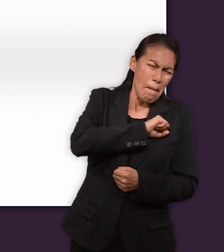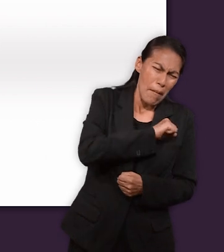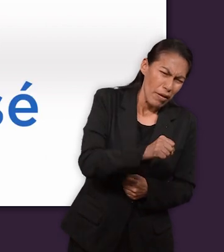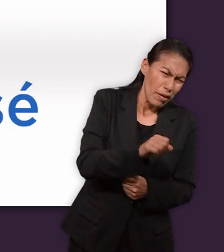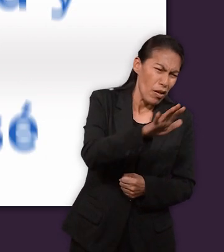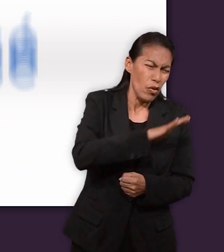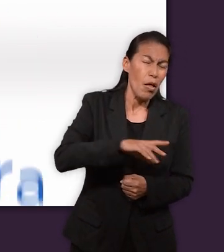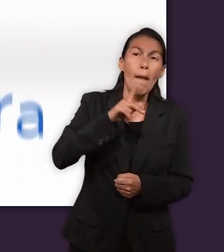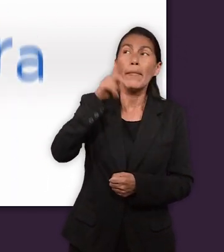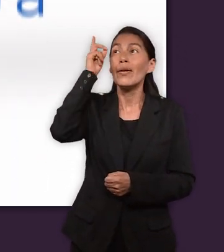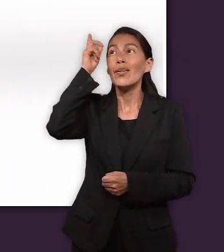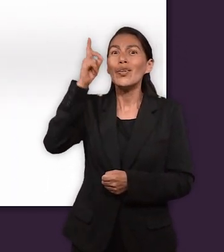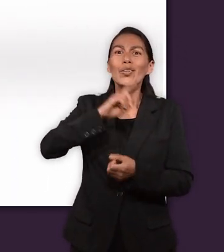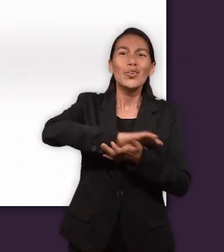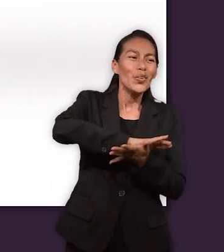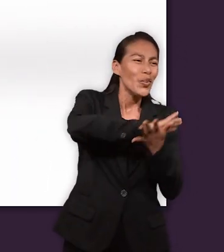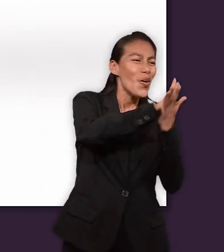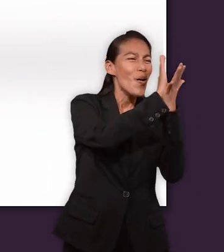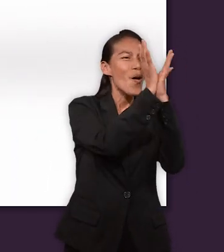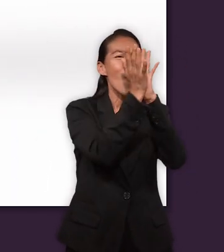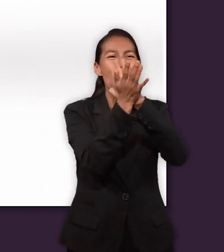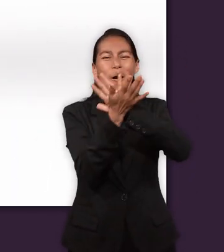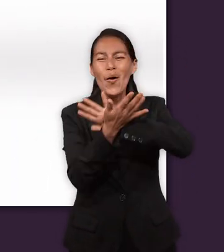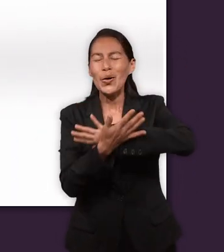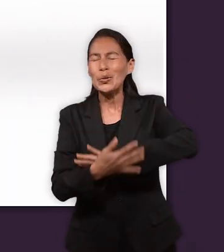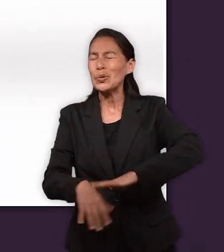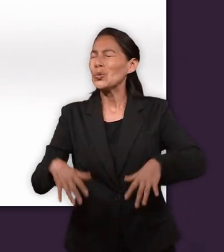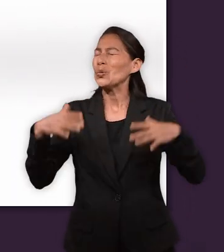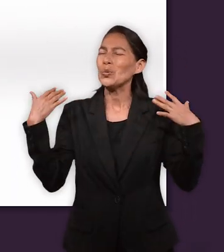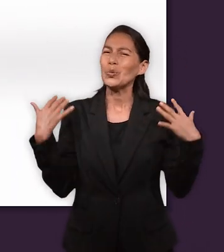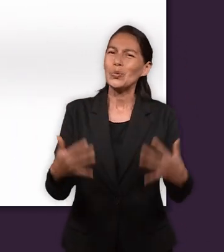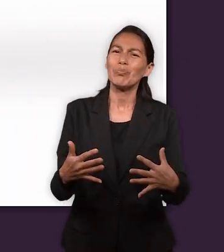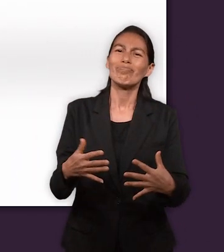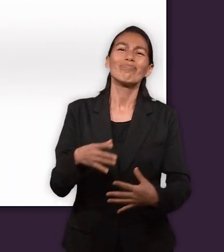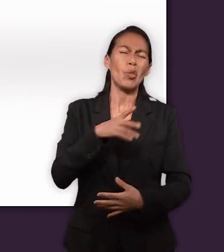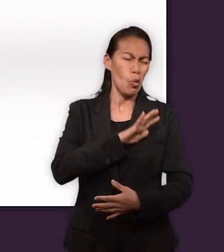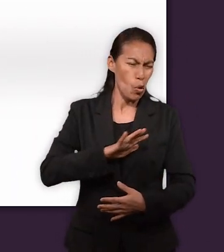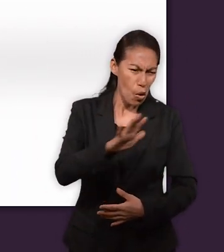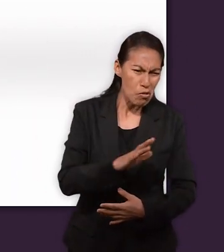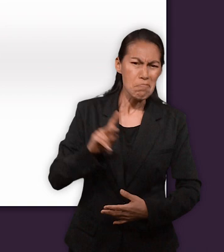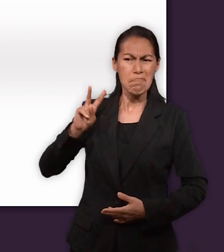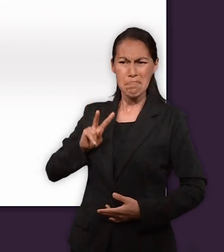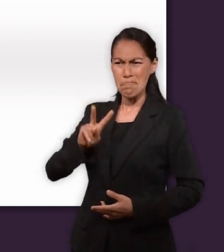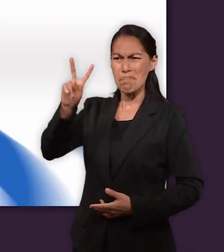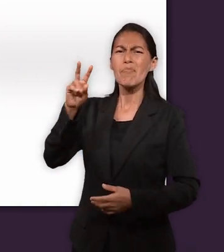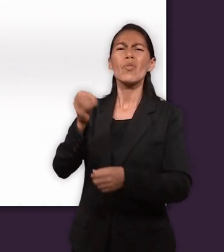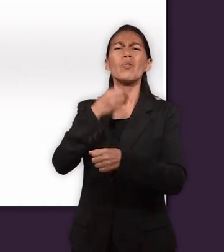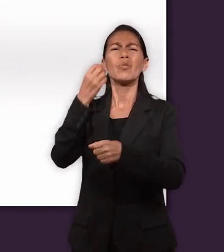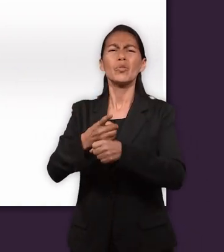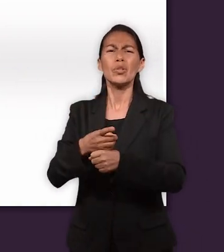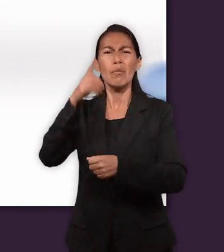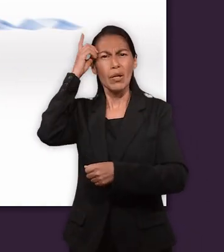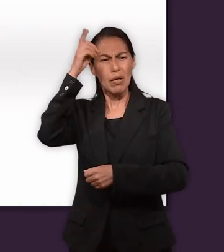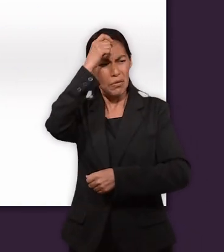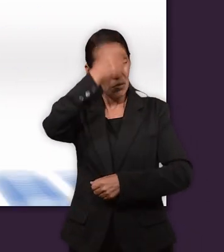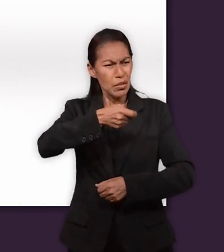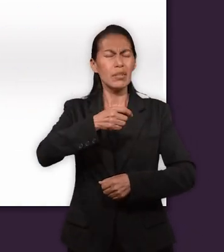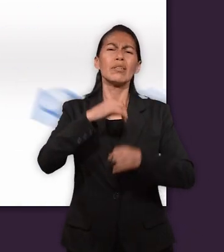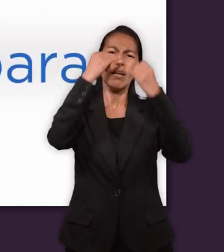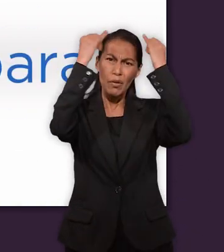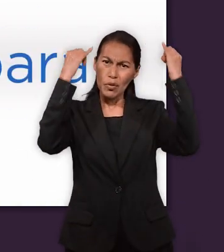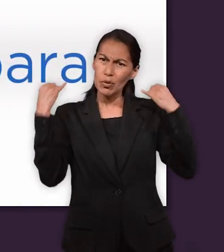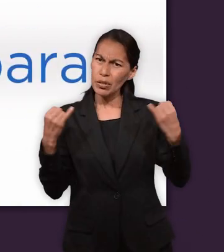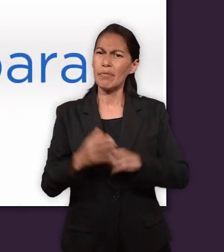dirigidas a José y las utiliza para cumplir sus designios. De hecho, Dios convierte todos los actos iniquos en